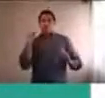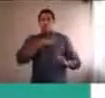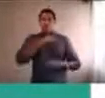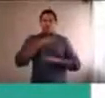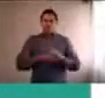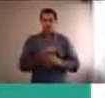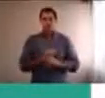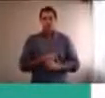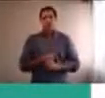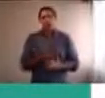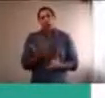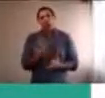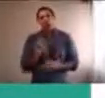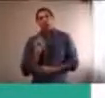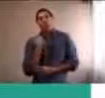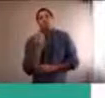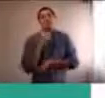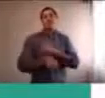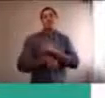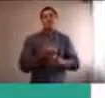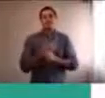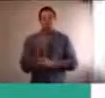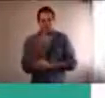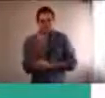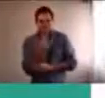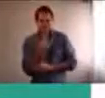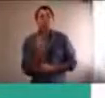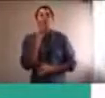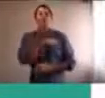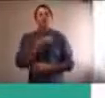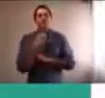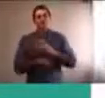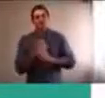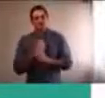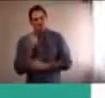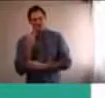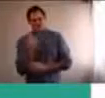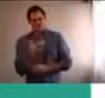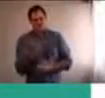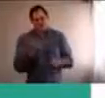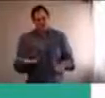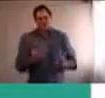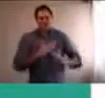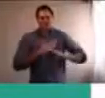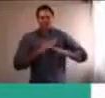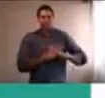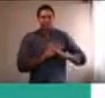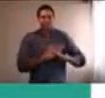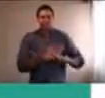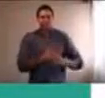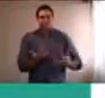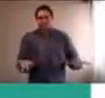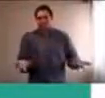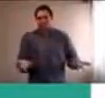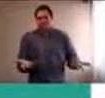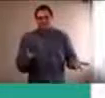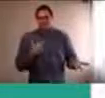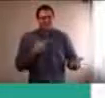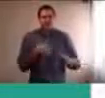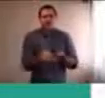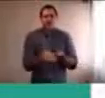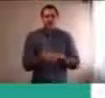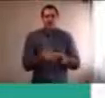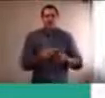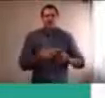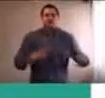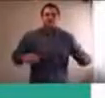facultad, o empezaban algo, importante, para ellos, y que esto quedó, la mitad, y que uno no sabe, después qué va a pasar, y eso genera mucha